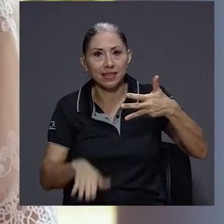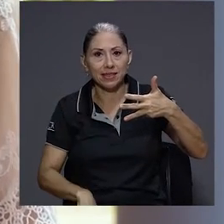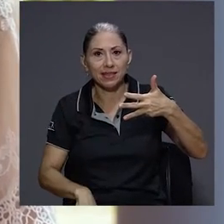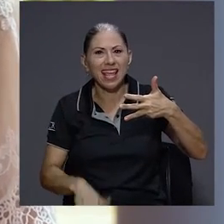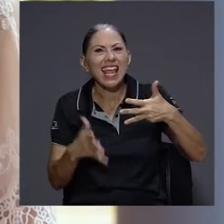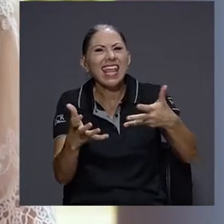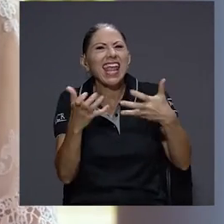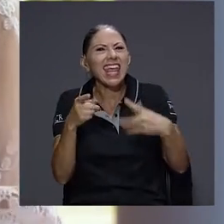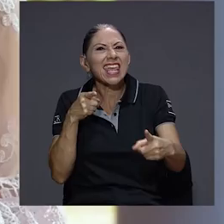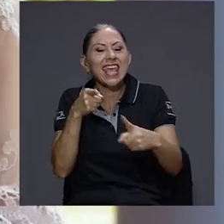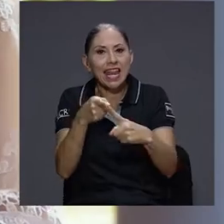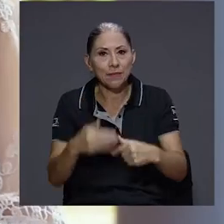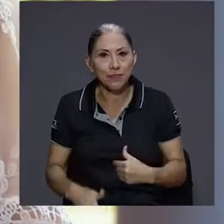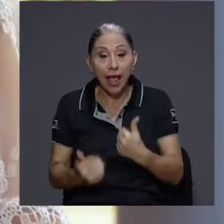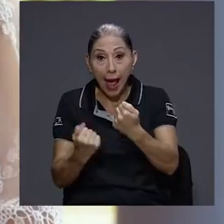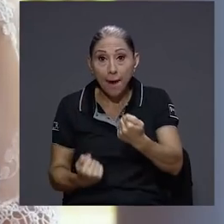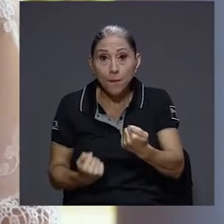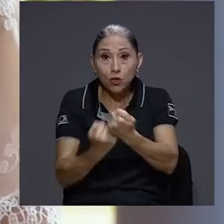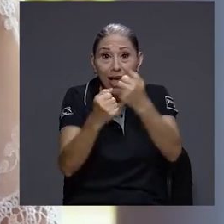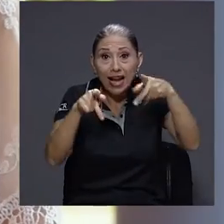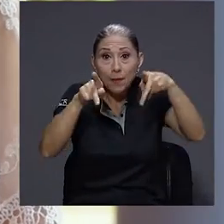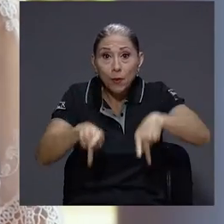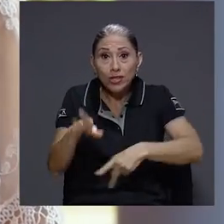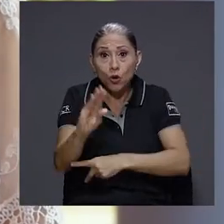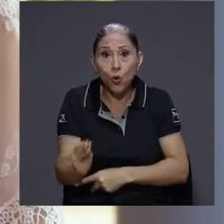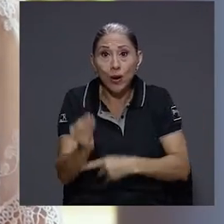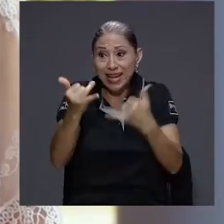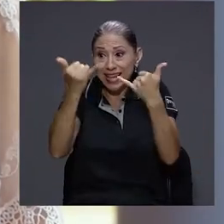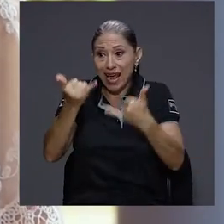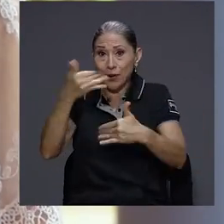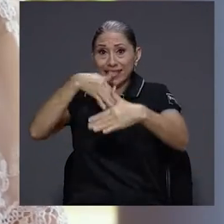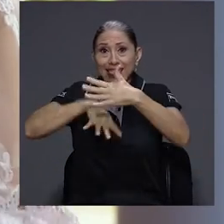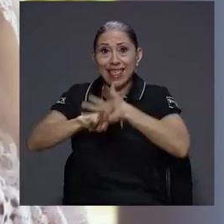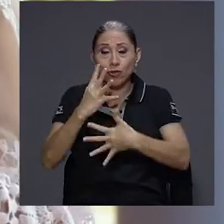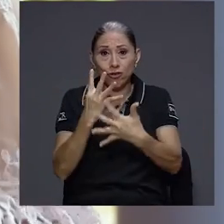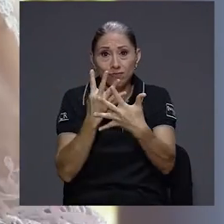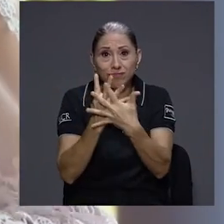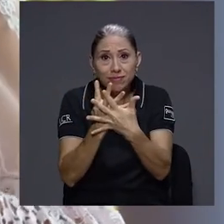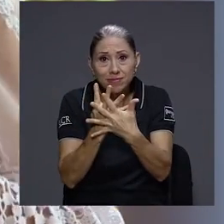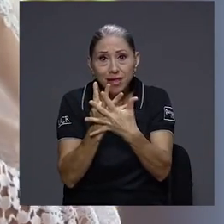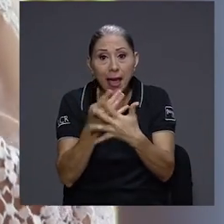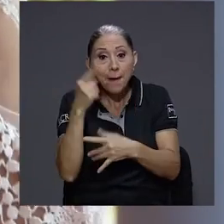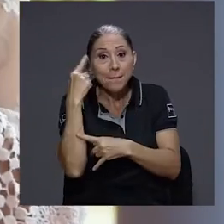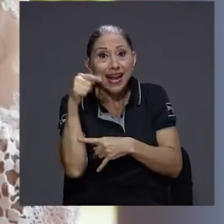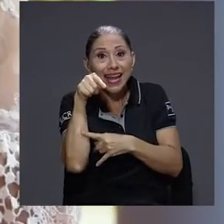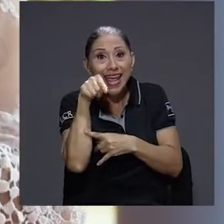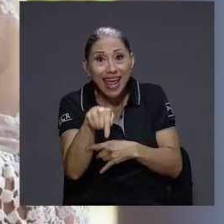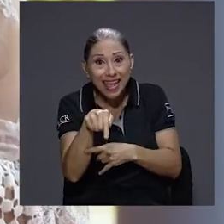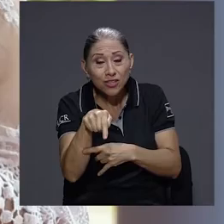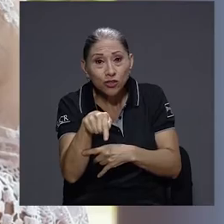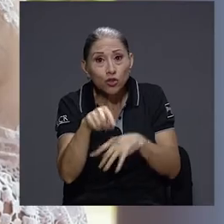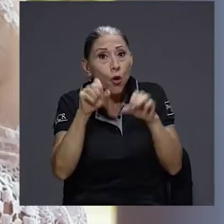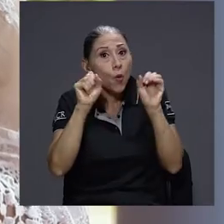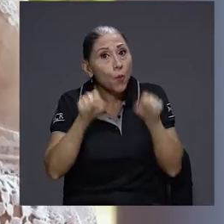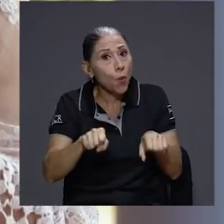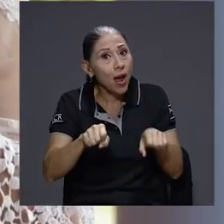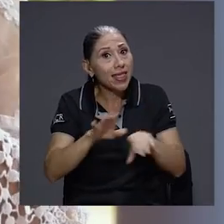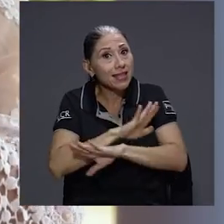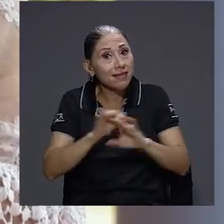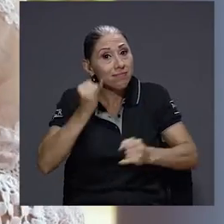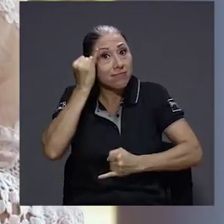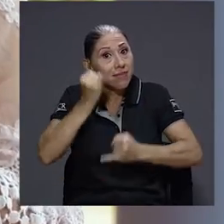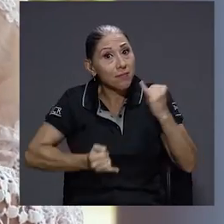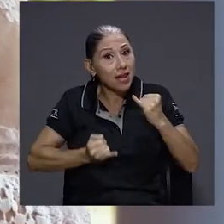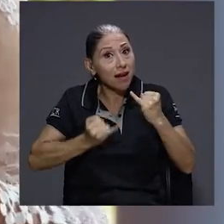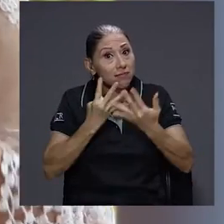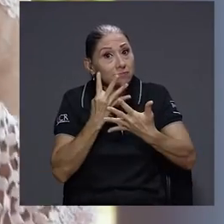población juvenil que se encuentra privada de libertad para poder salir de su privación o de su